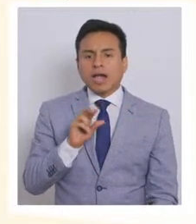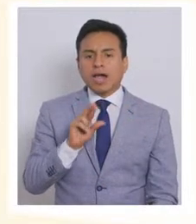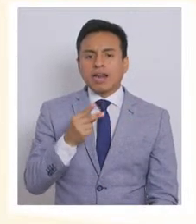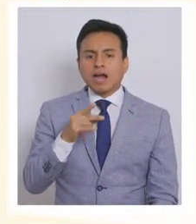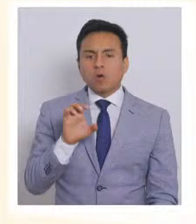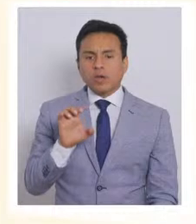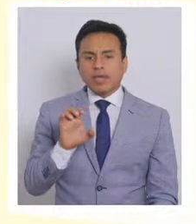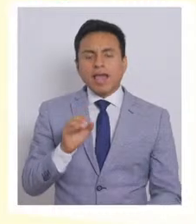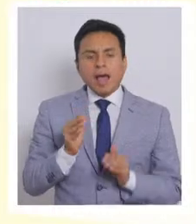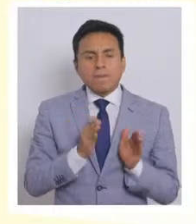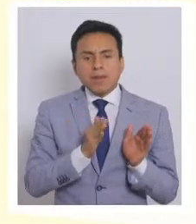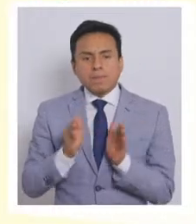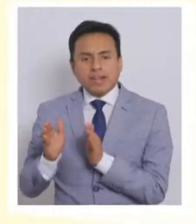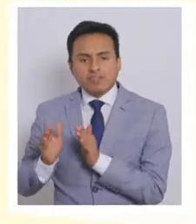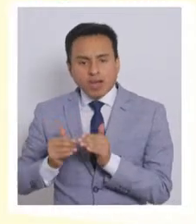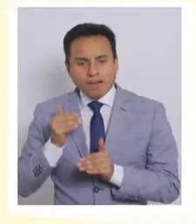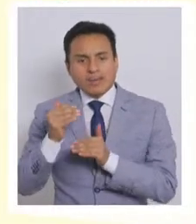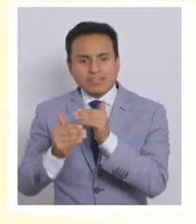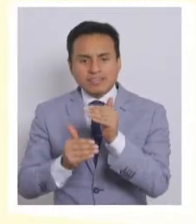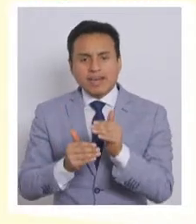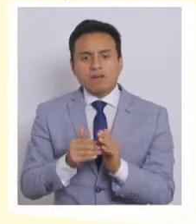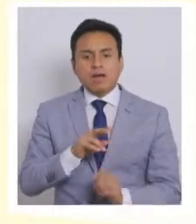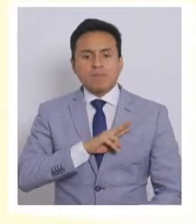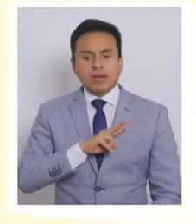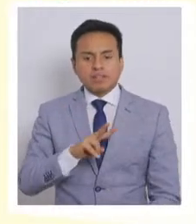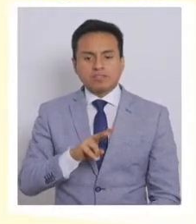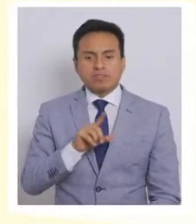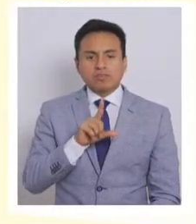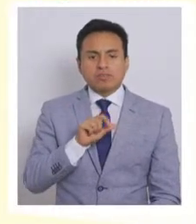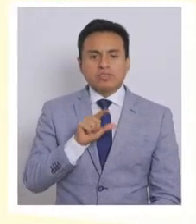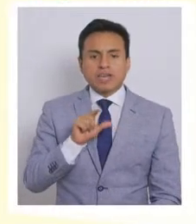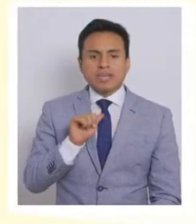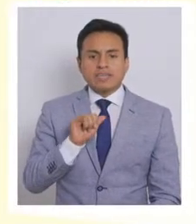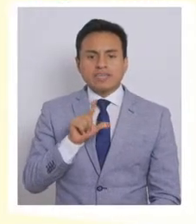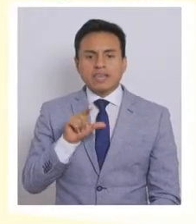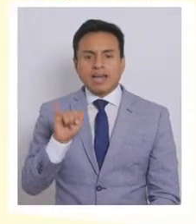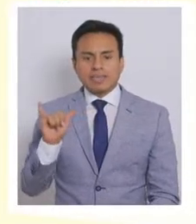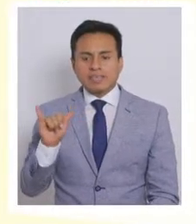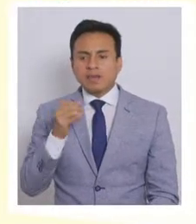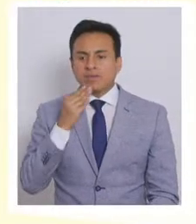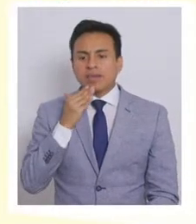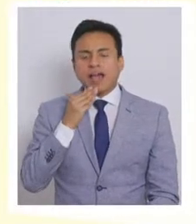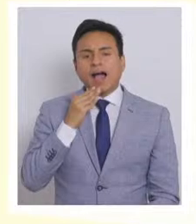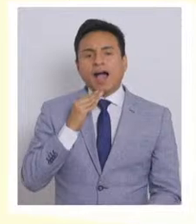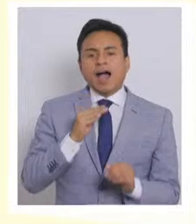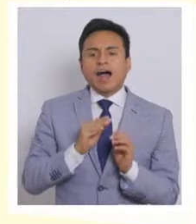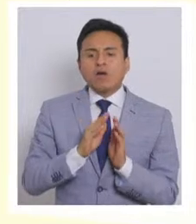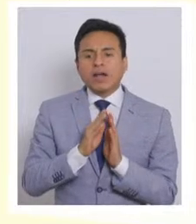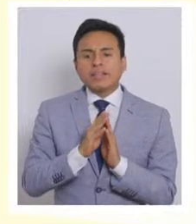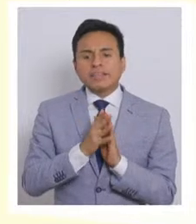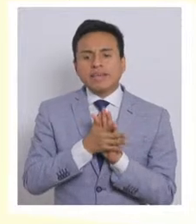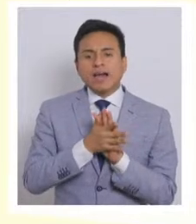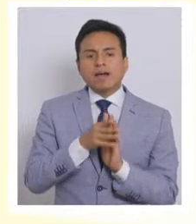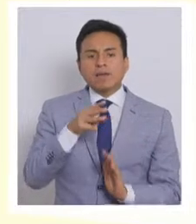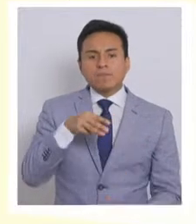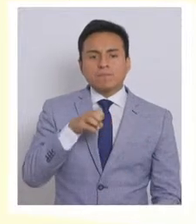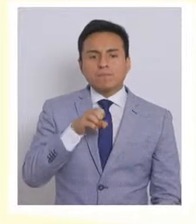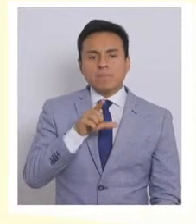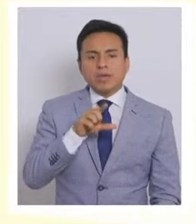Avanzan a preparación en la región de Valparaíso, Yayay. En la región de la Araucanía, Melipeuco.